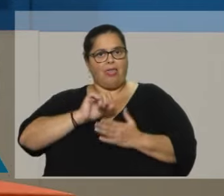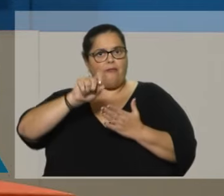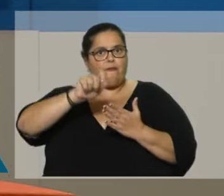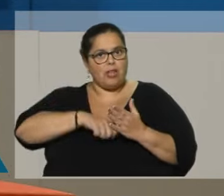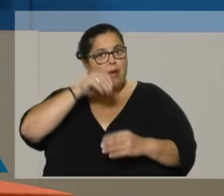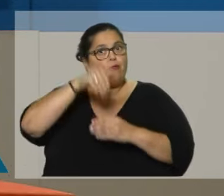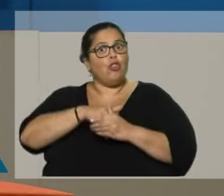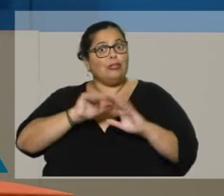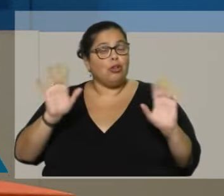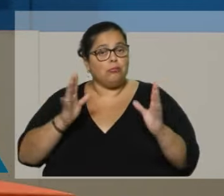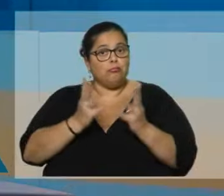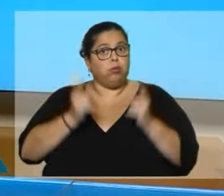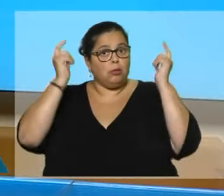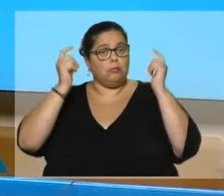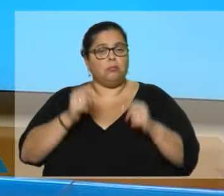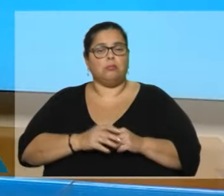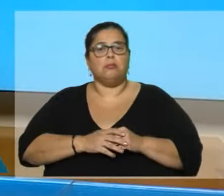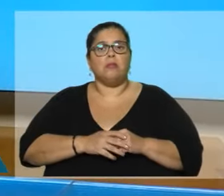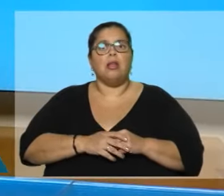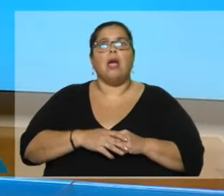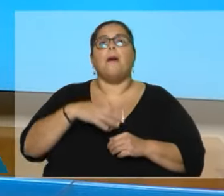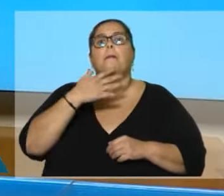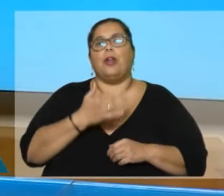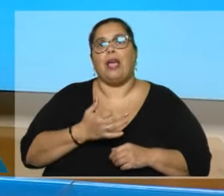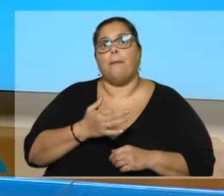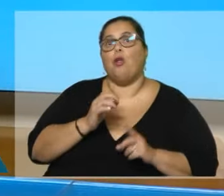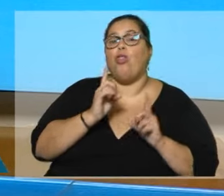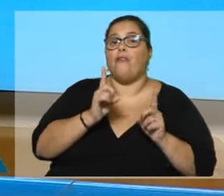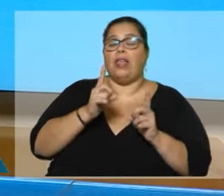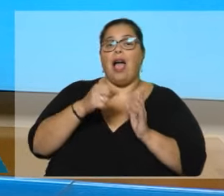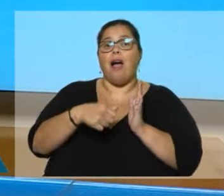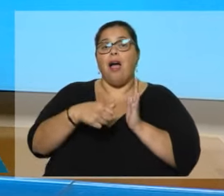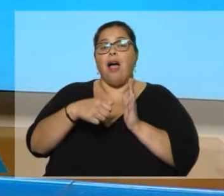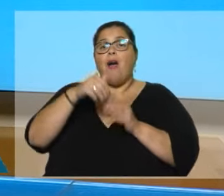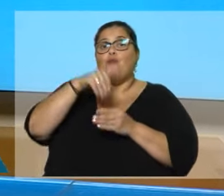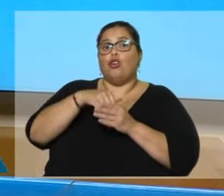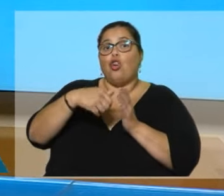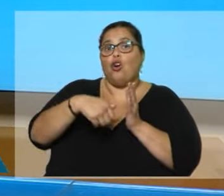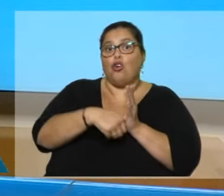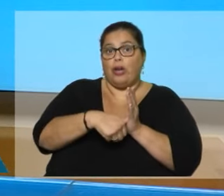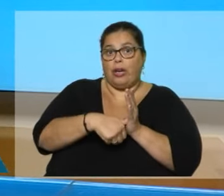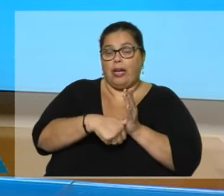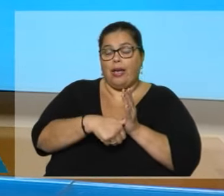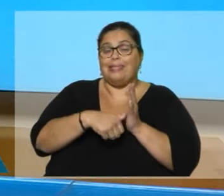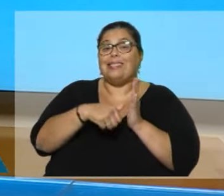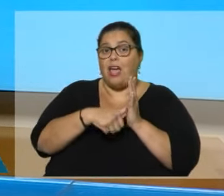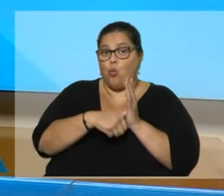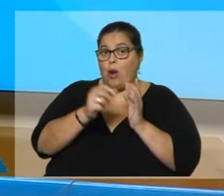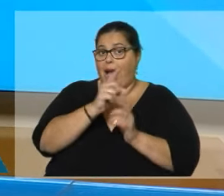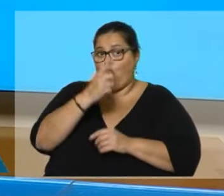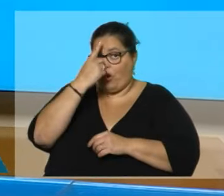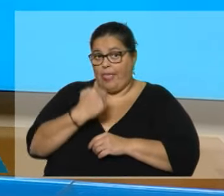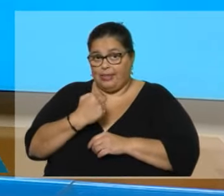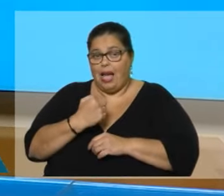realizar las votaciones. Así que se votaría, para empezar, con la cédula, no con la credencial. Vio que todavía hay credenciales que son a papel, digamos,